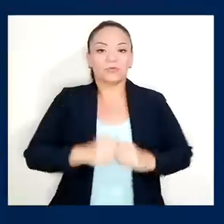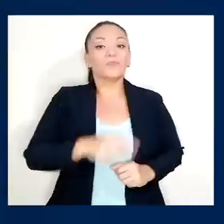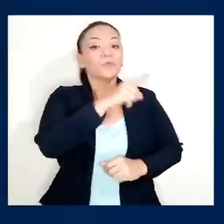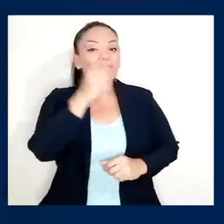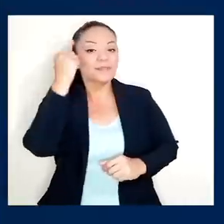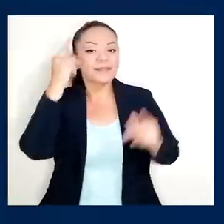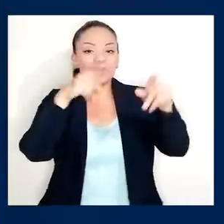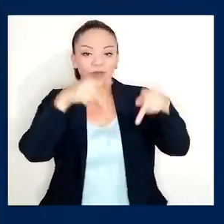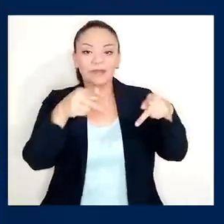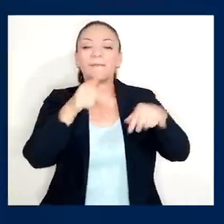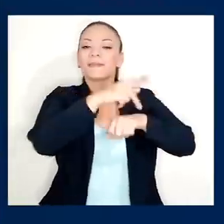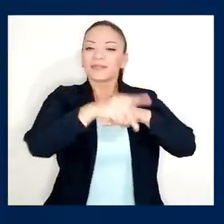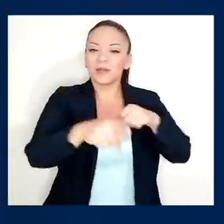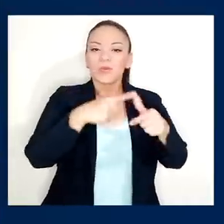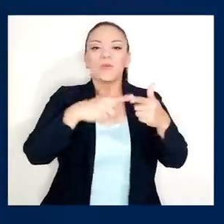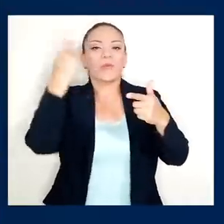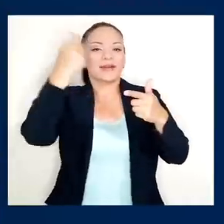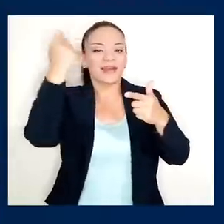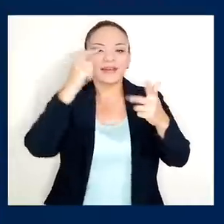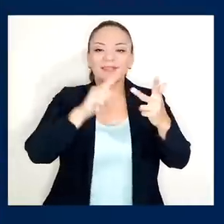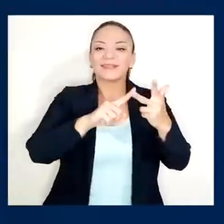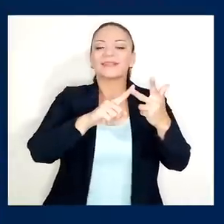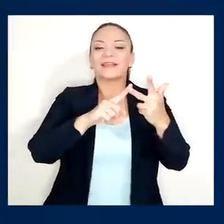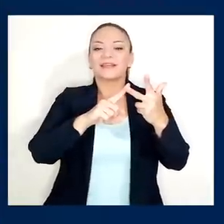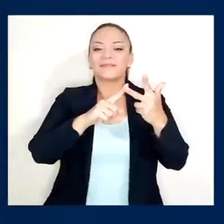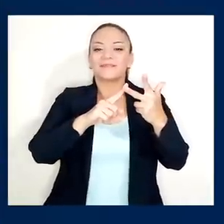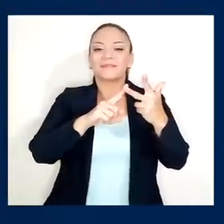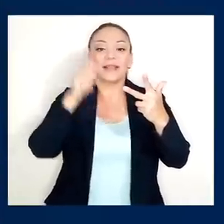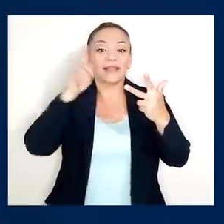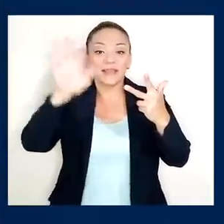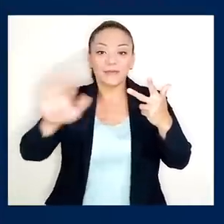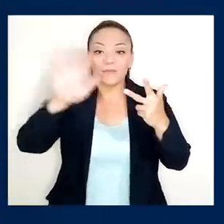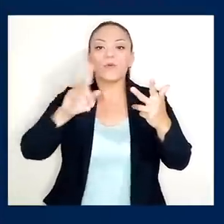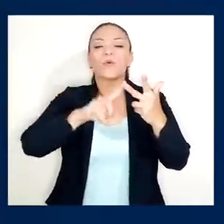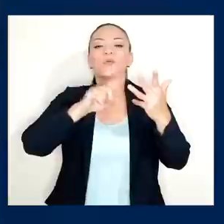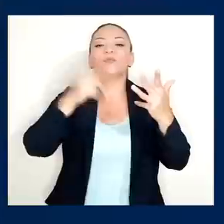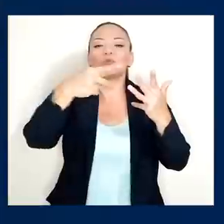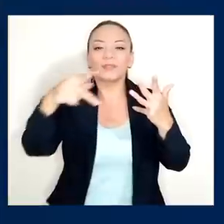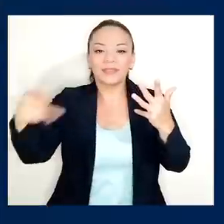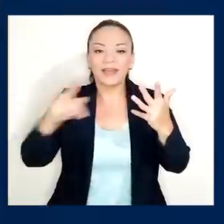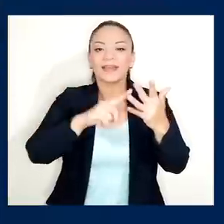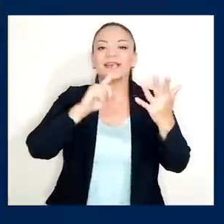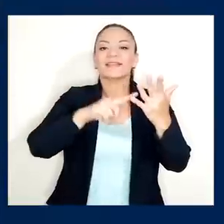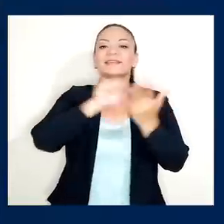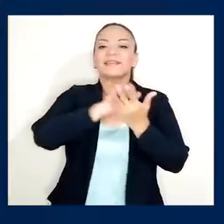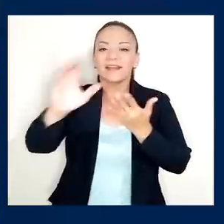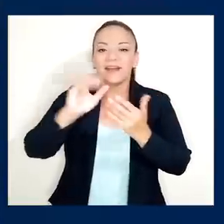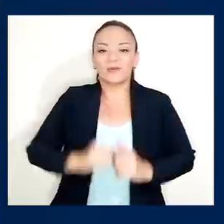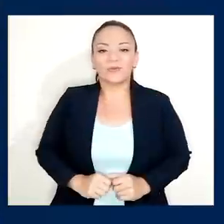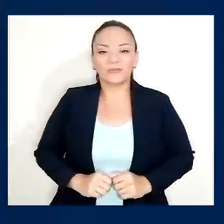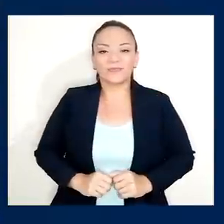gente de Pérez Celedón, de Guanacaste, de la región, en el Caribe, Punta Arenas, San